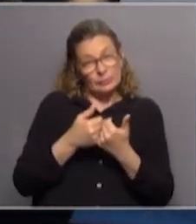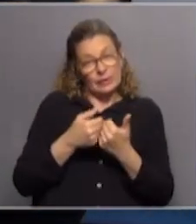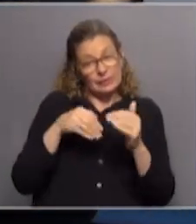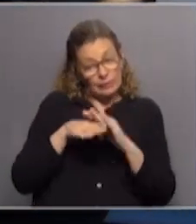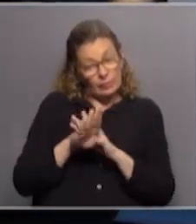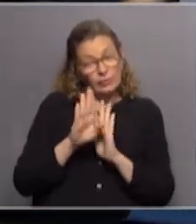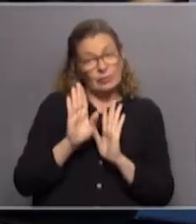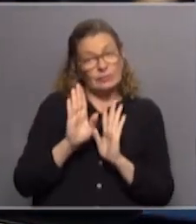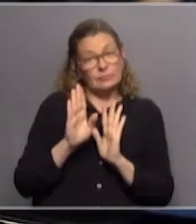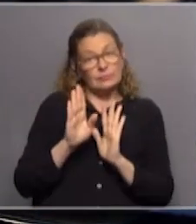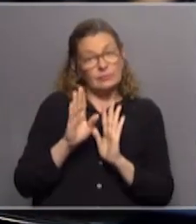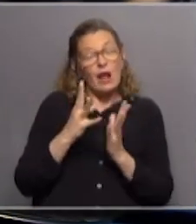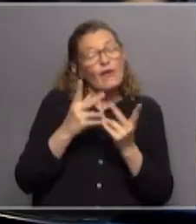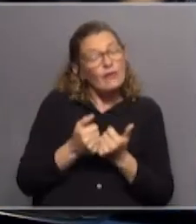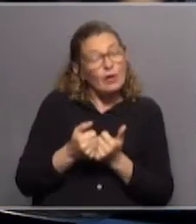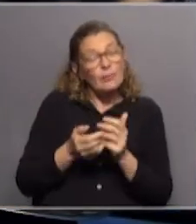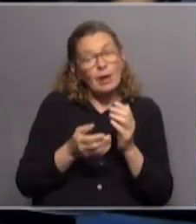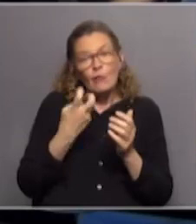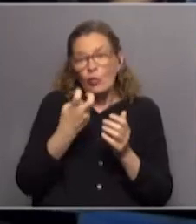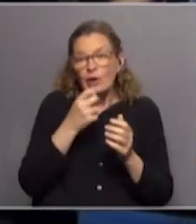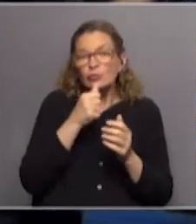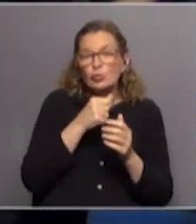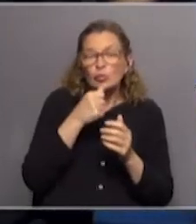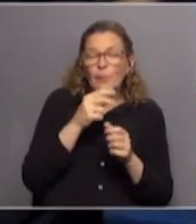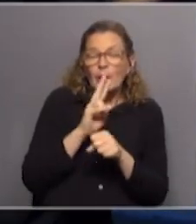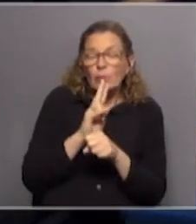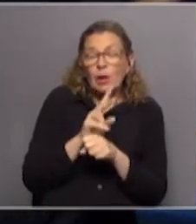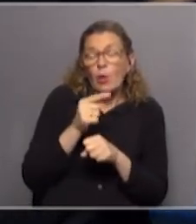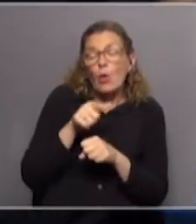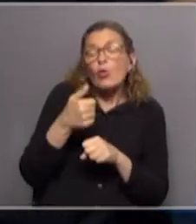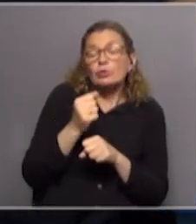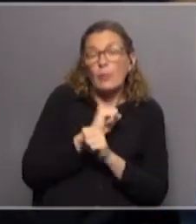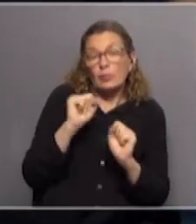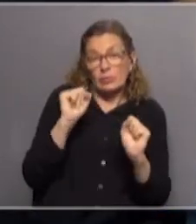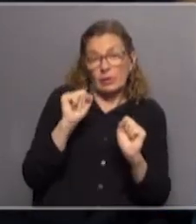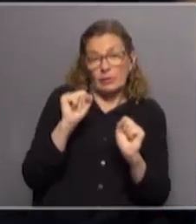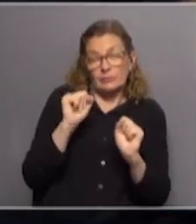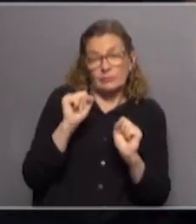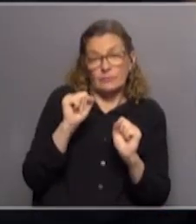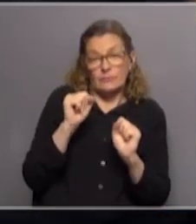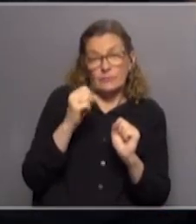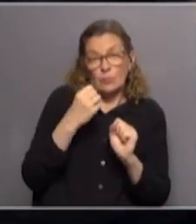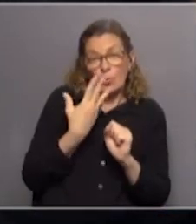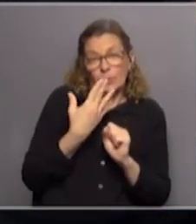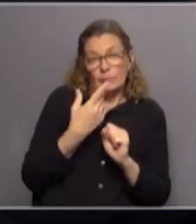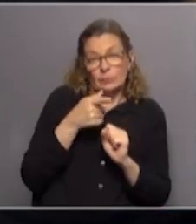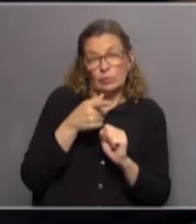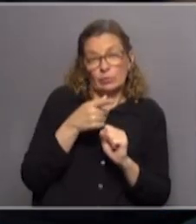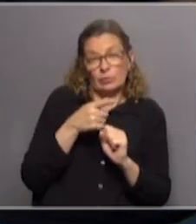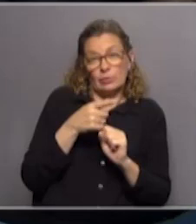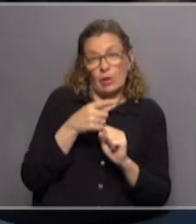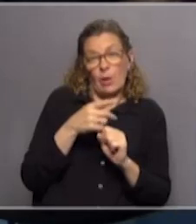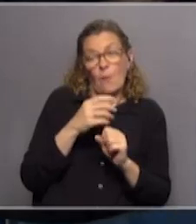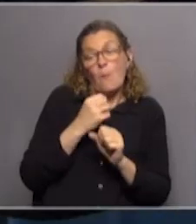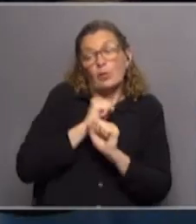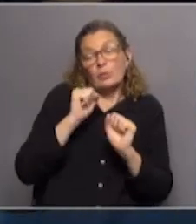es el... si es la salida para salvaguardar esto o si había otras posibilidades bueno si había otras posibilidades yo no lo podría